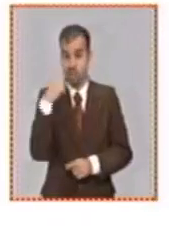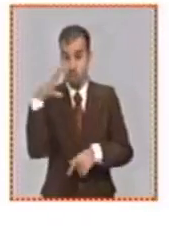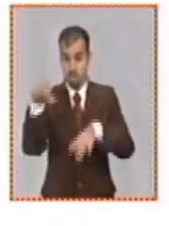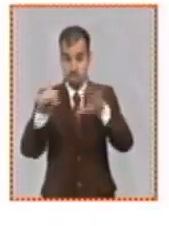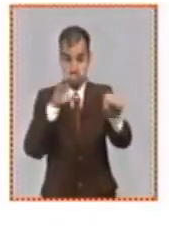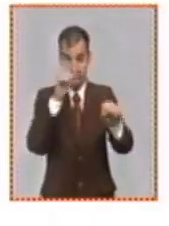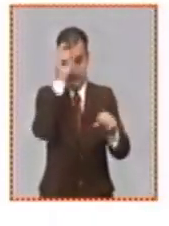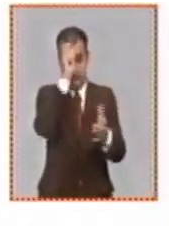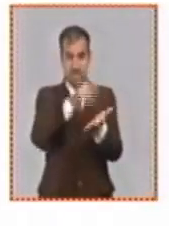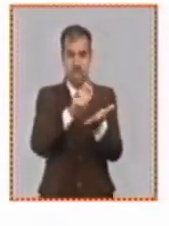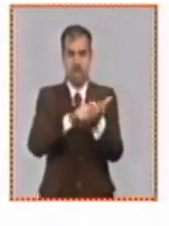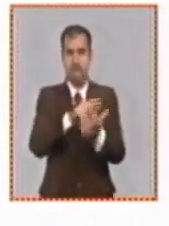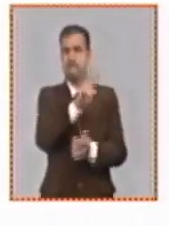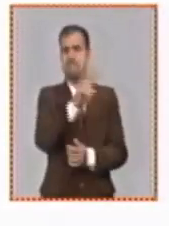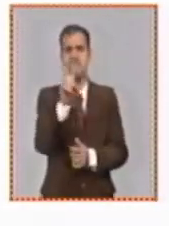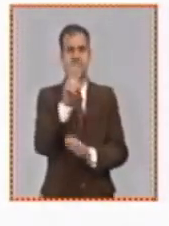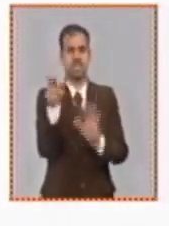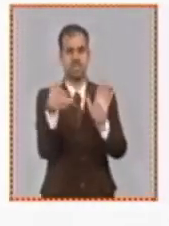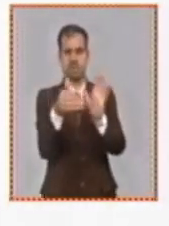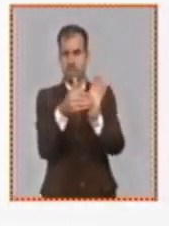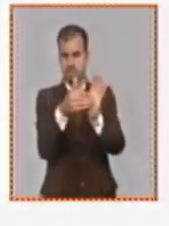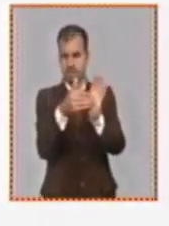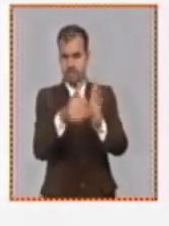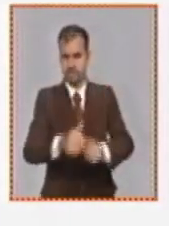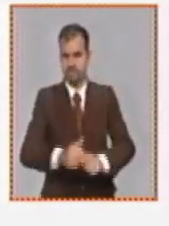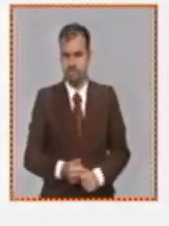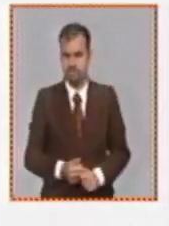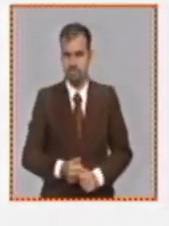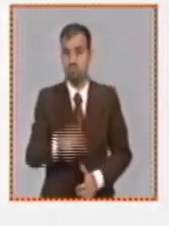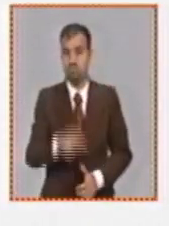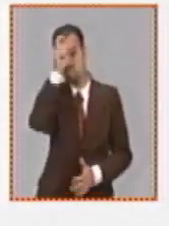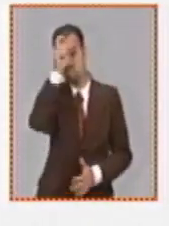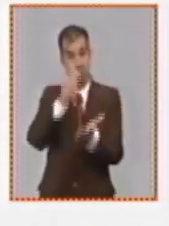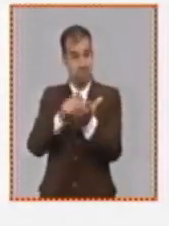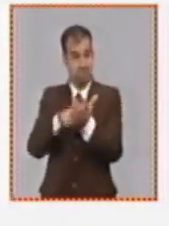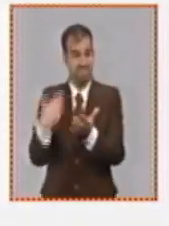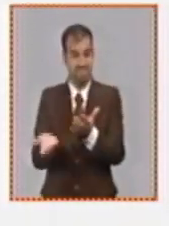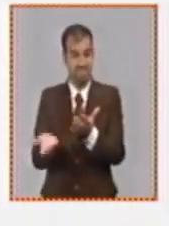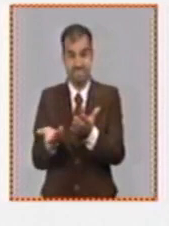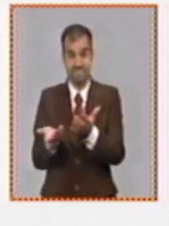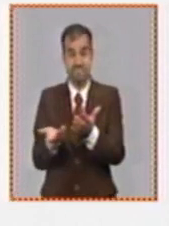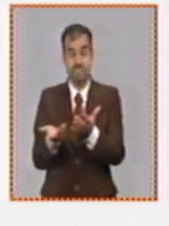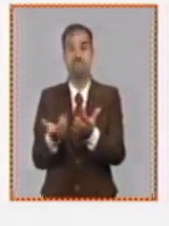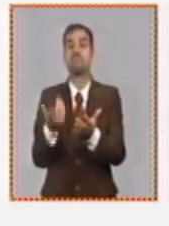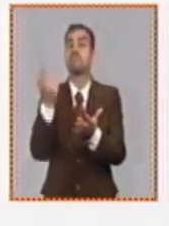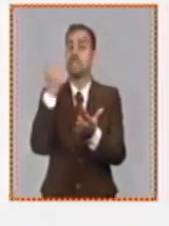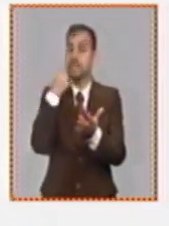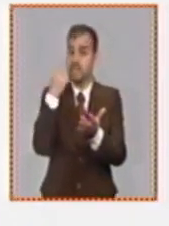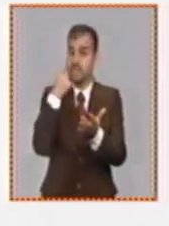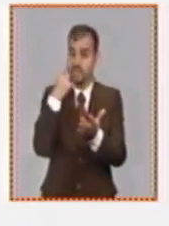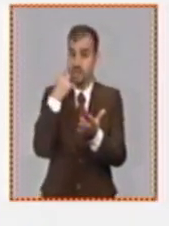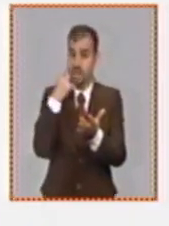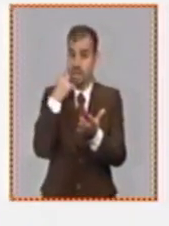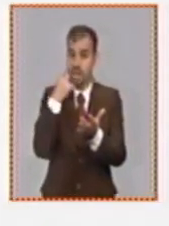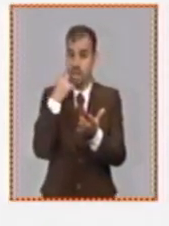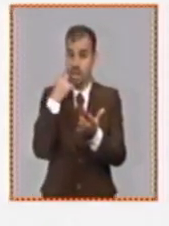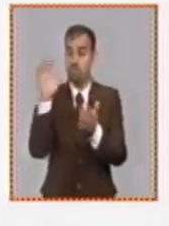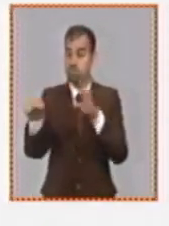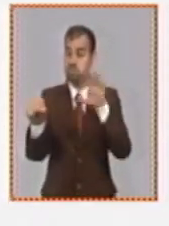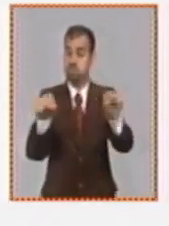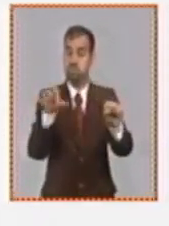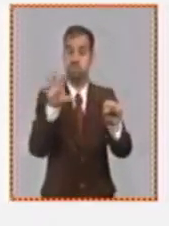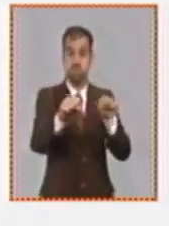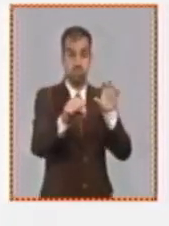52 mil inspecciones realizadas en todo el país inspecciones que han tenido un índice de detección